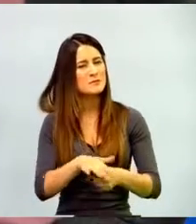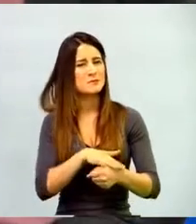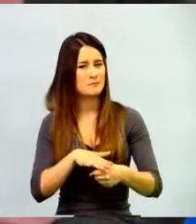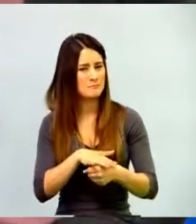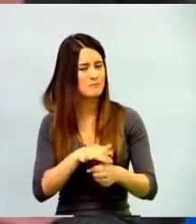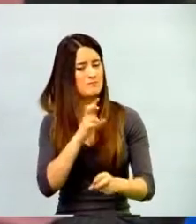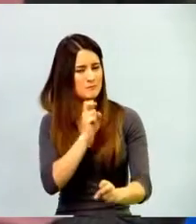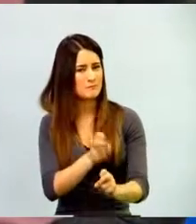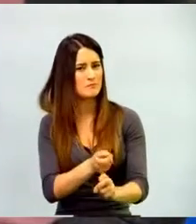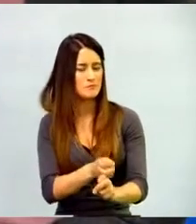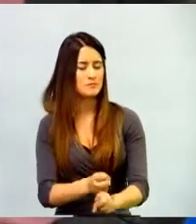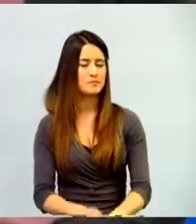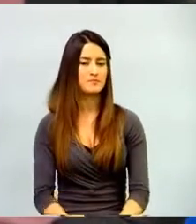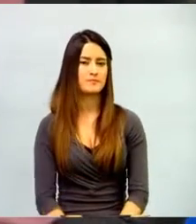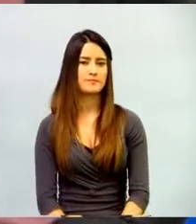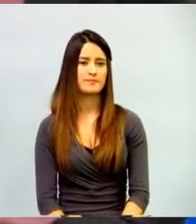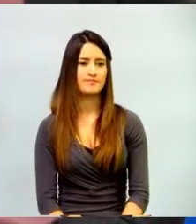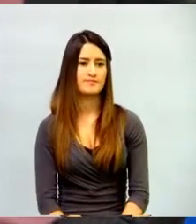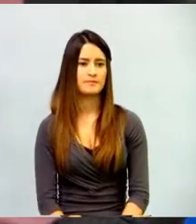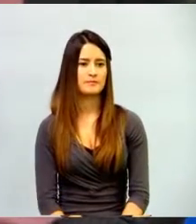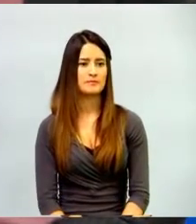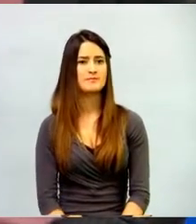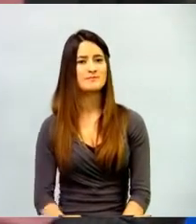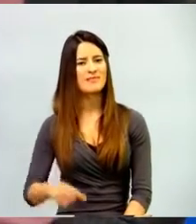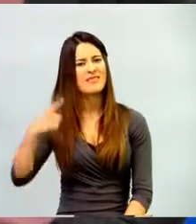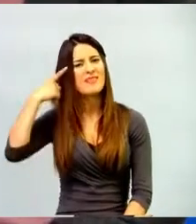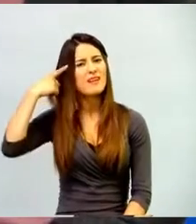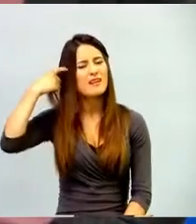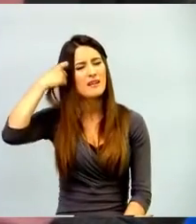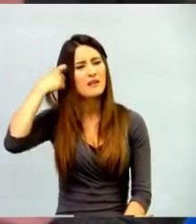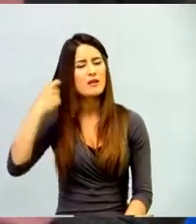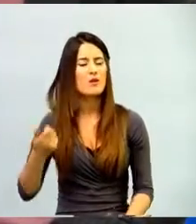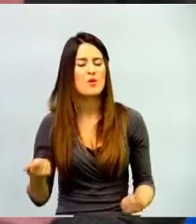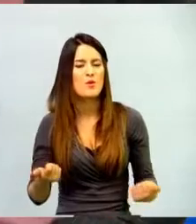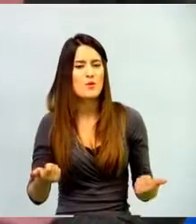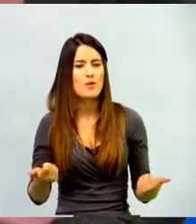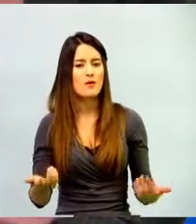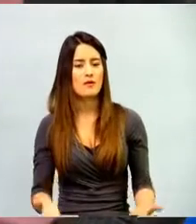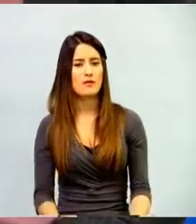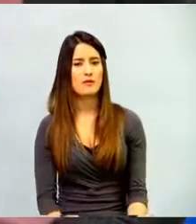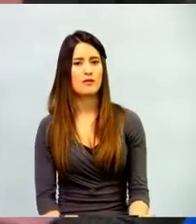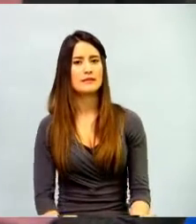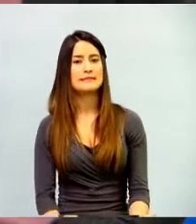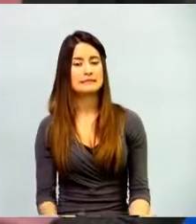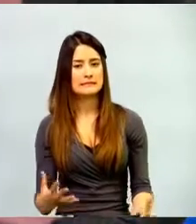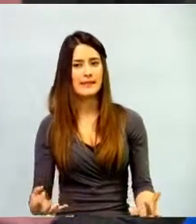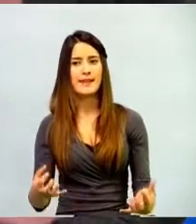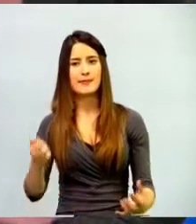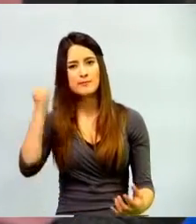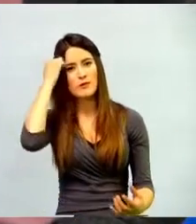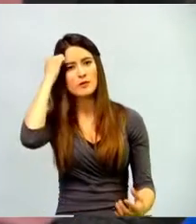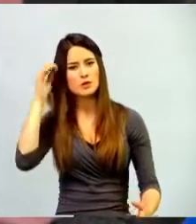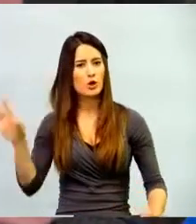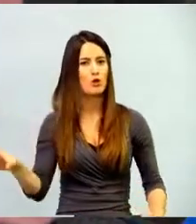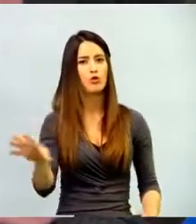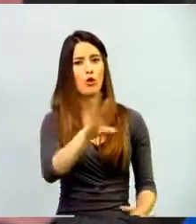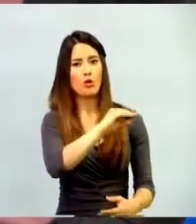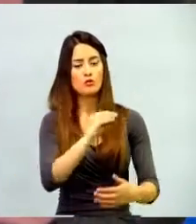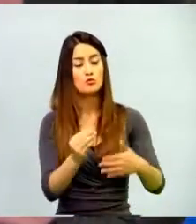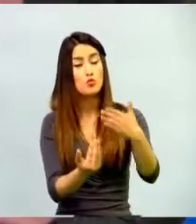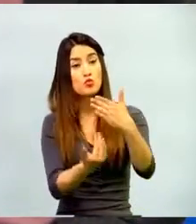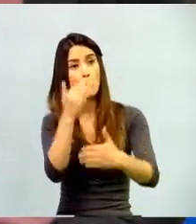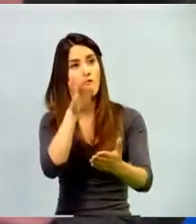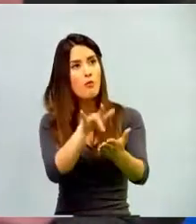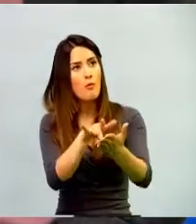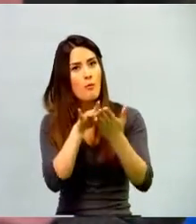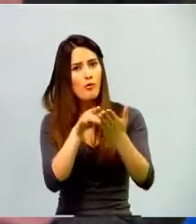que el reto está en que realmente se viva un cambio de modelo para que este modelo de